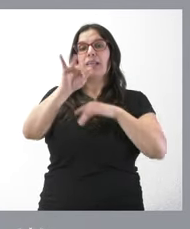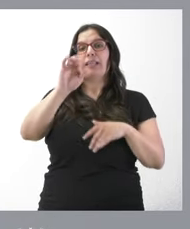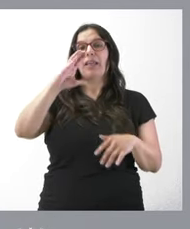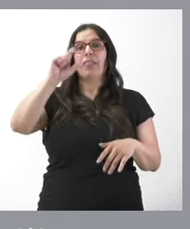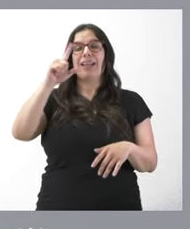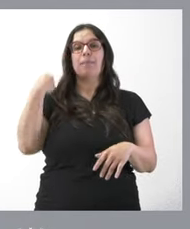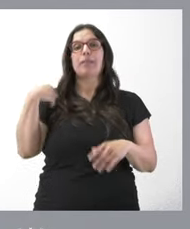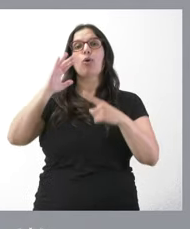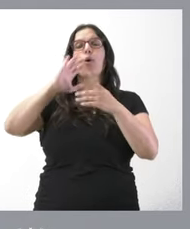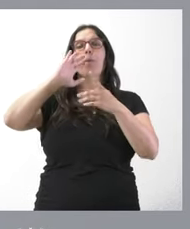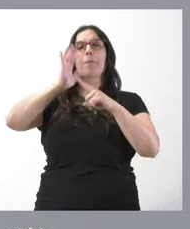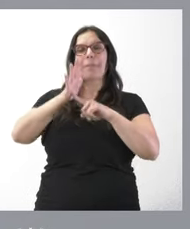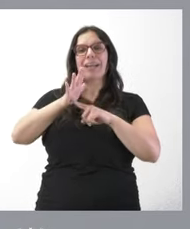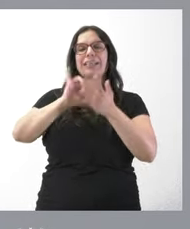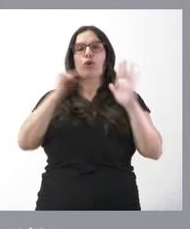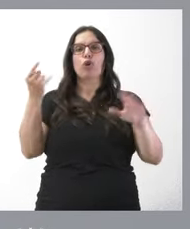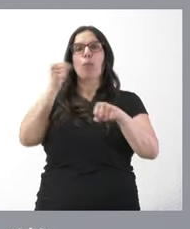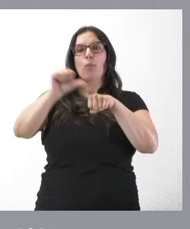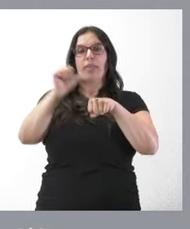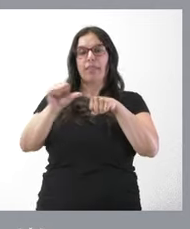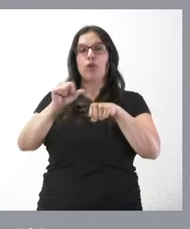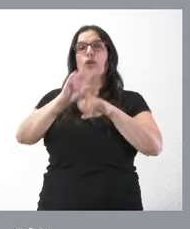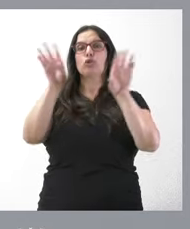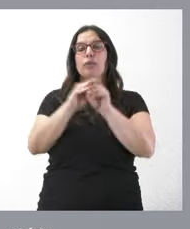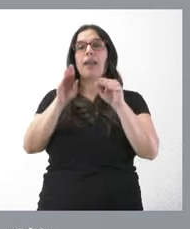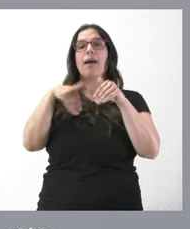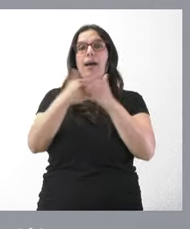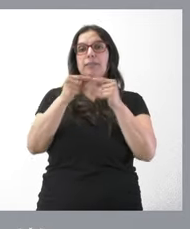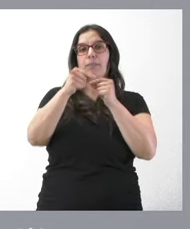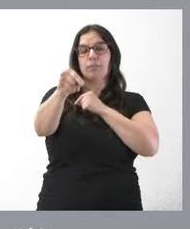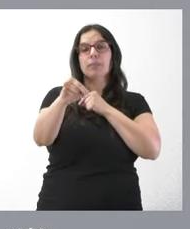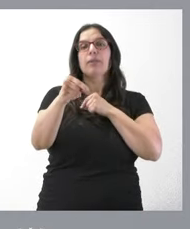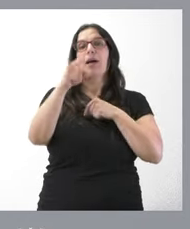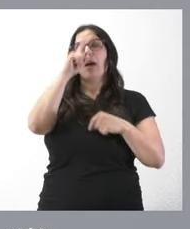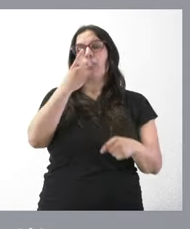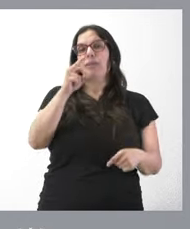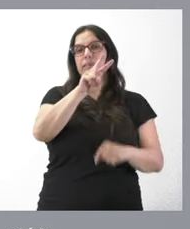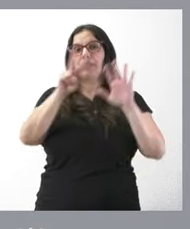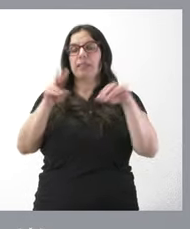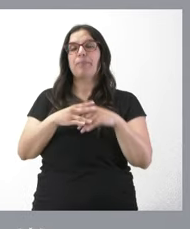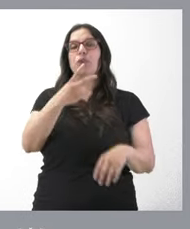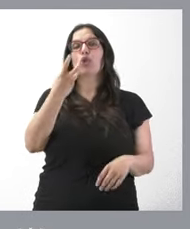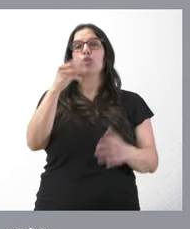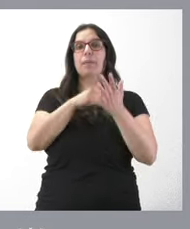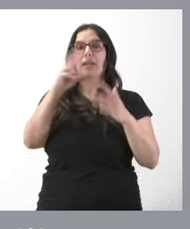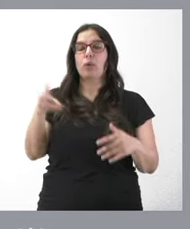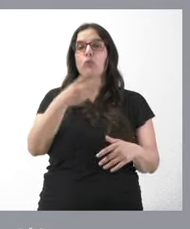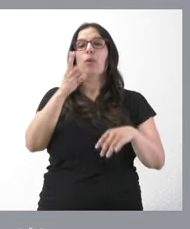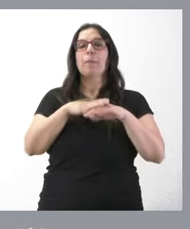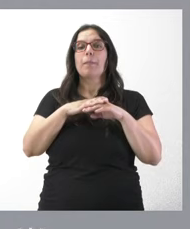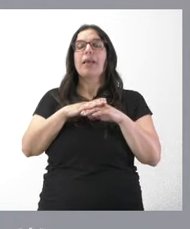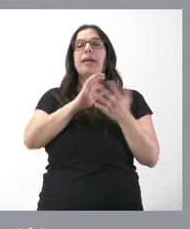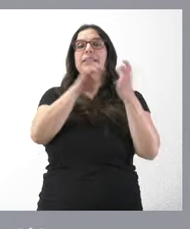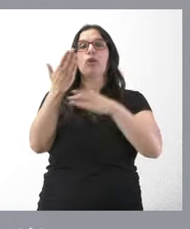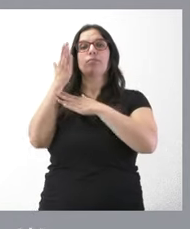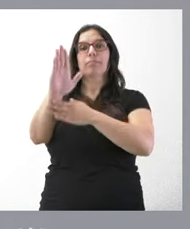Boecillo. El importe llega hasta el año 2007 y, por tanto, se distribuye en esos ejercicios. 280.000 euros para la representación de Castilla y León